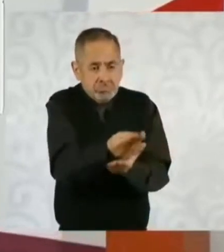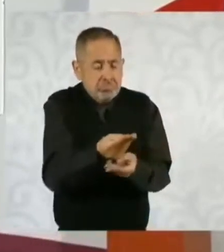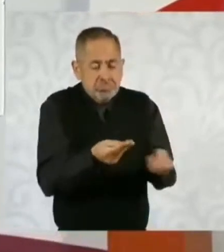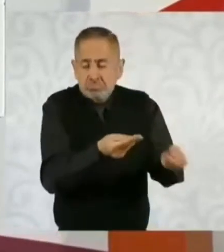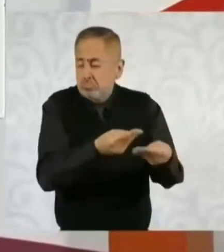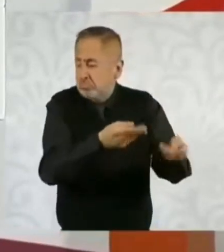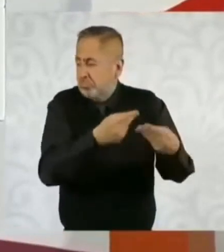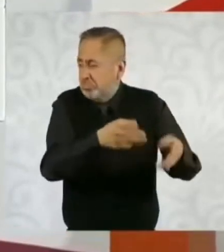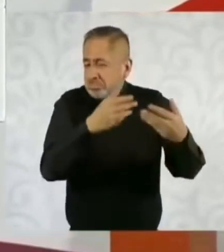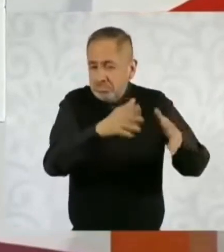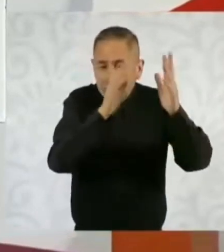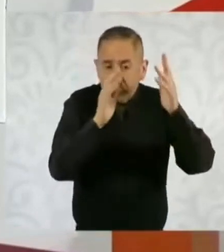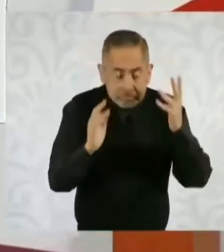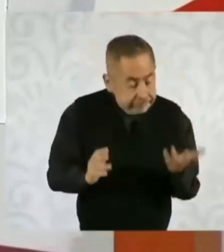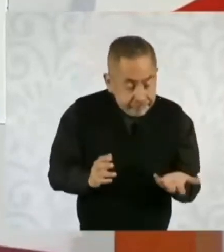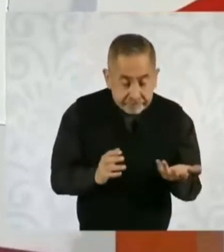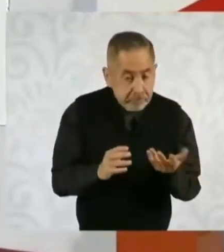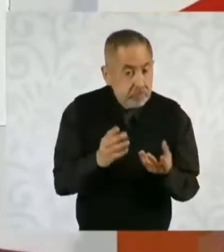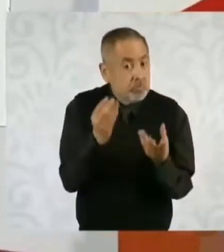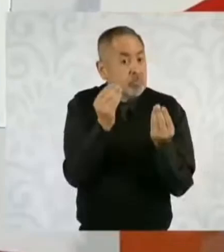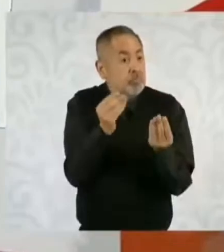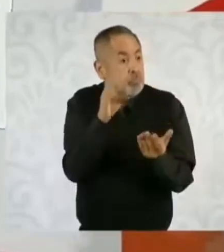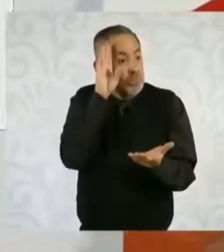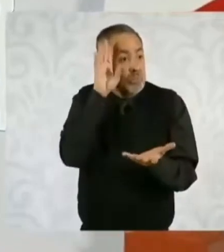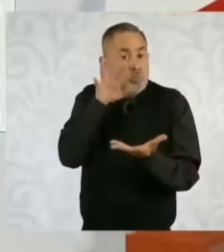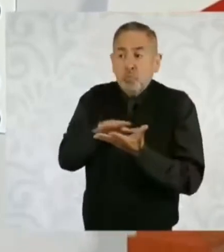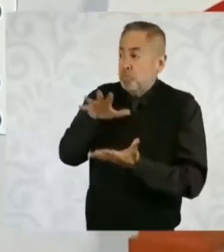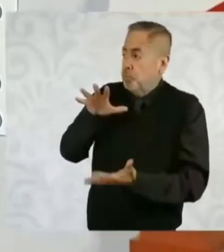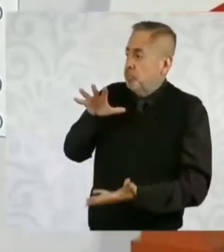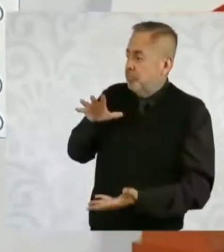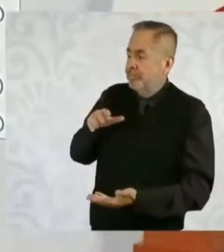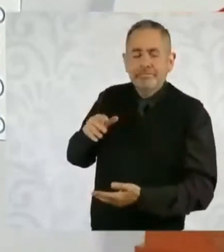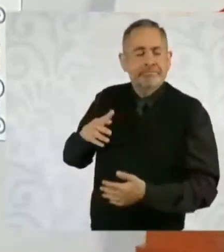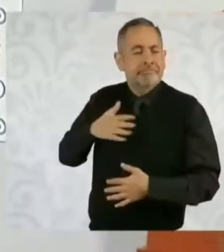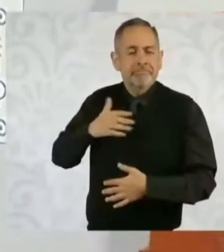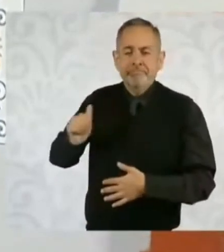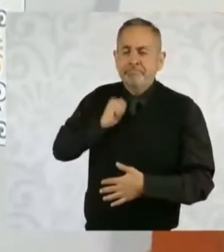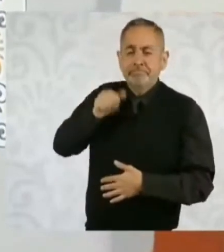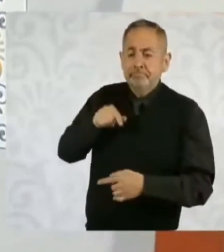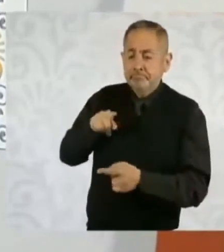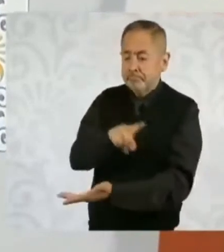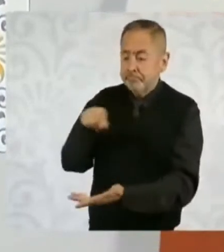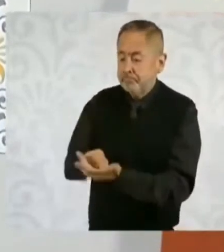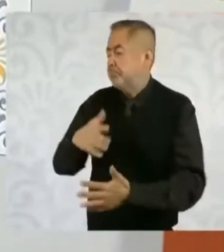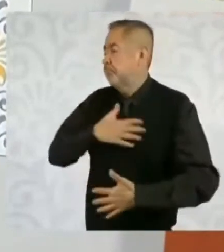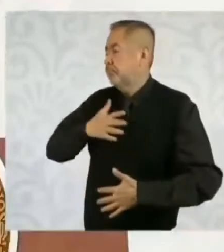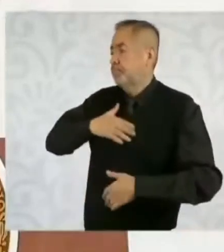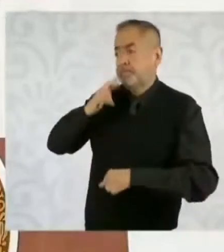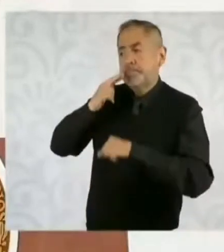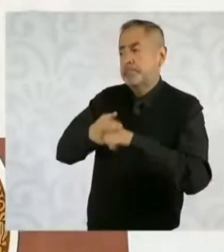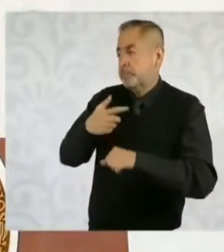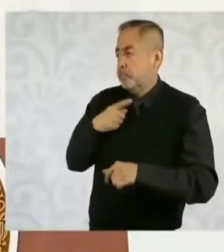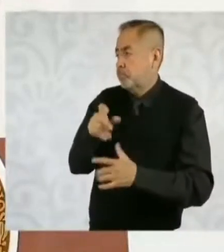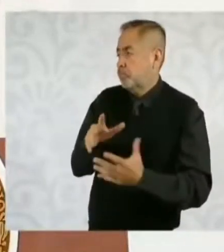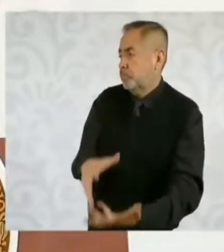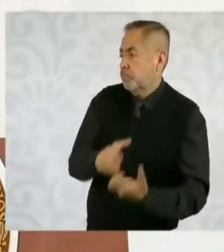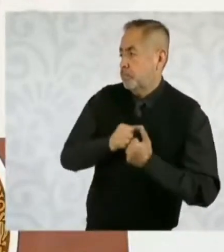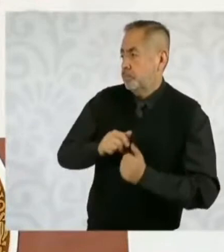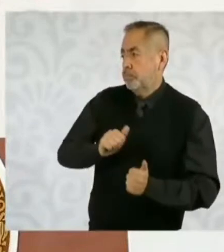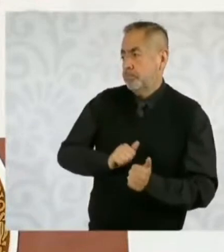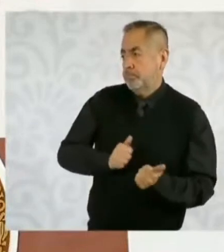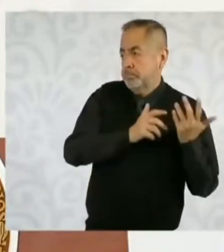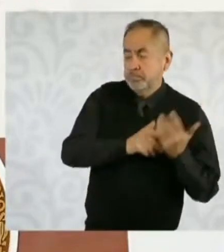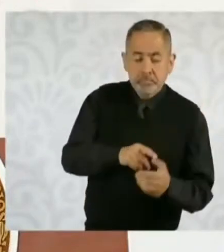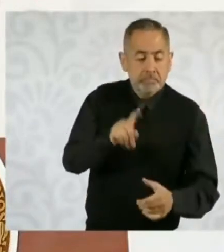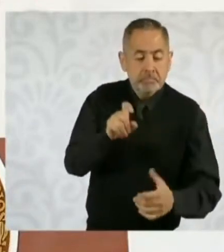momento de cómo se incrementa el número de concesiones. Y además se facilita que